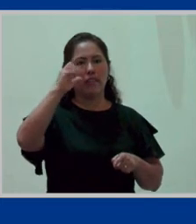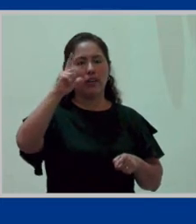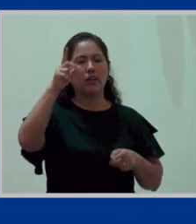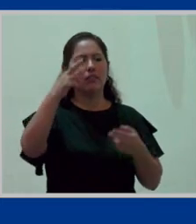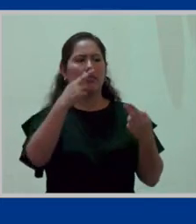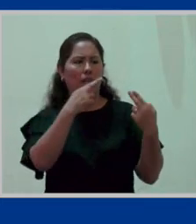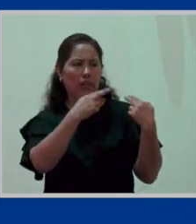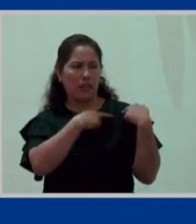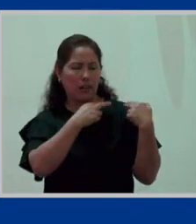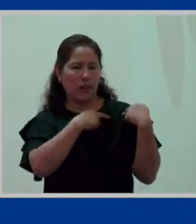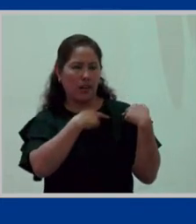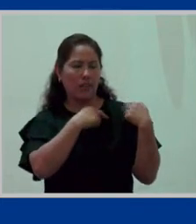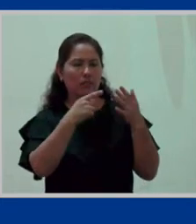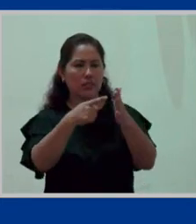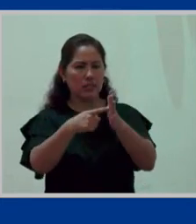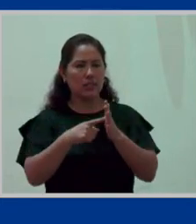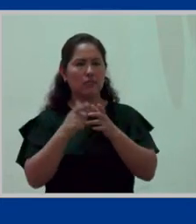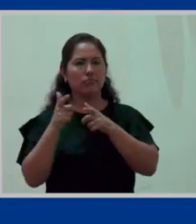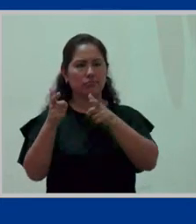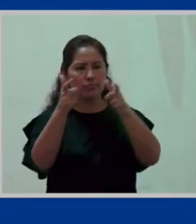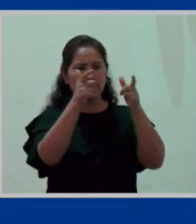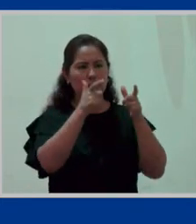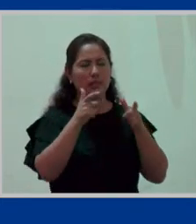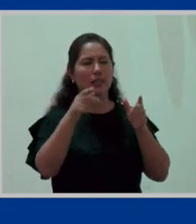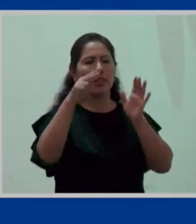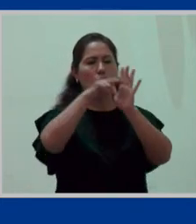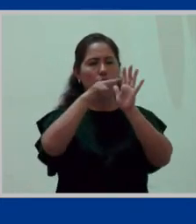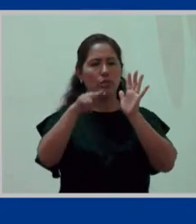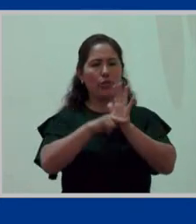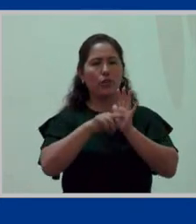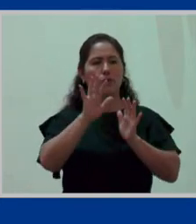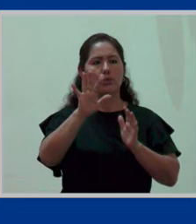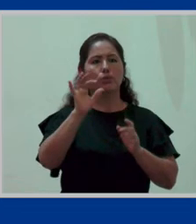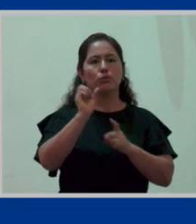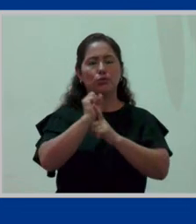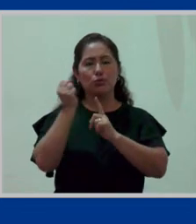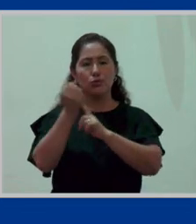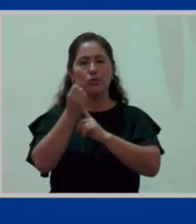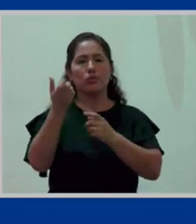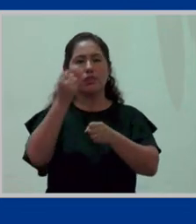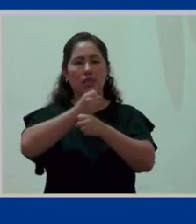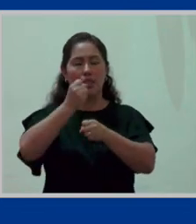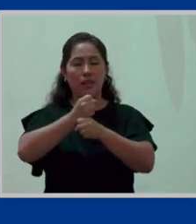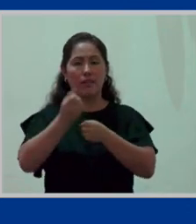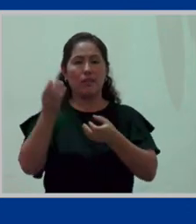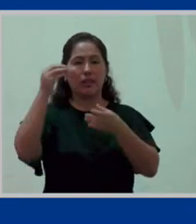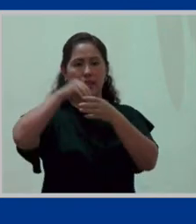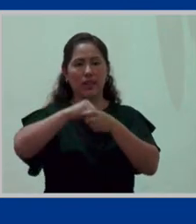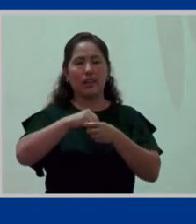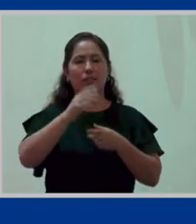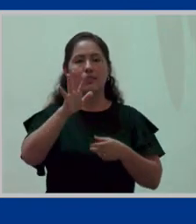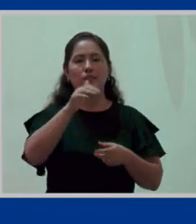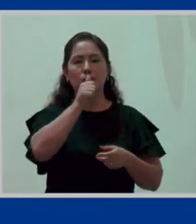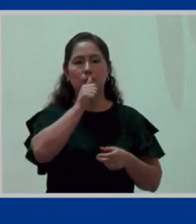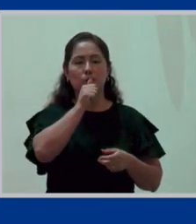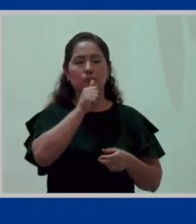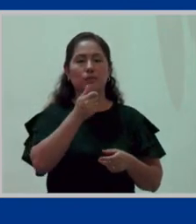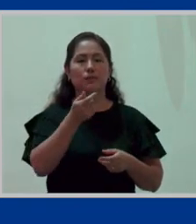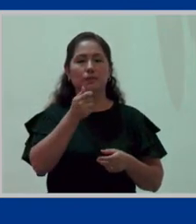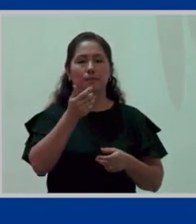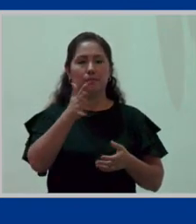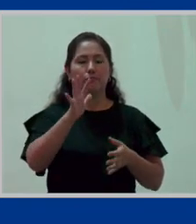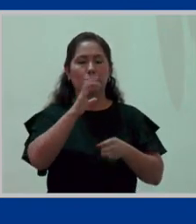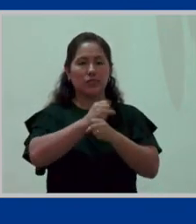y vigilar el cumplimiento de las normas sociolaborales en el sector privado, en el régimen de la actividad privada 728